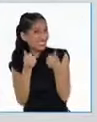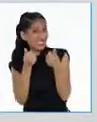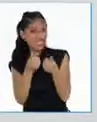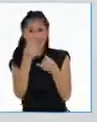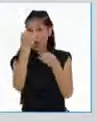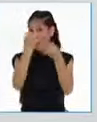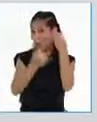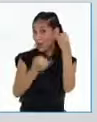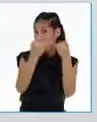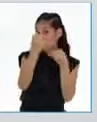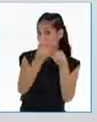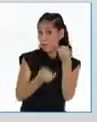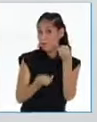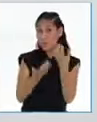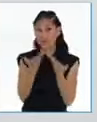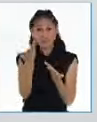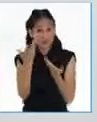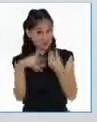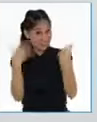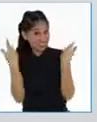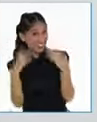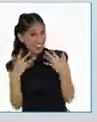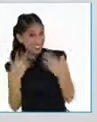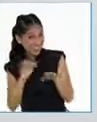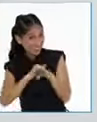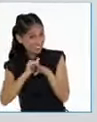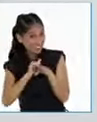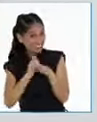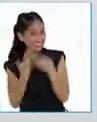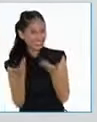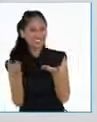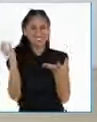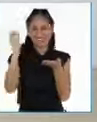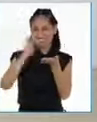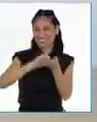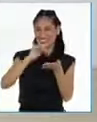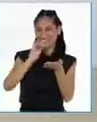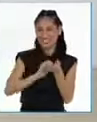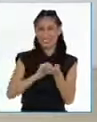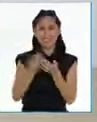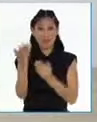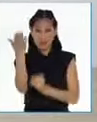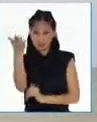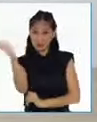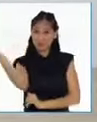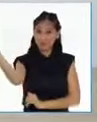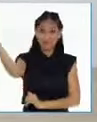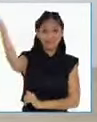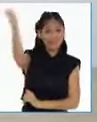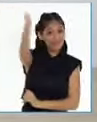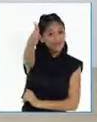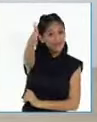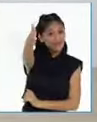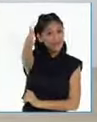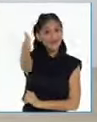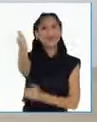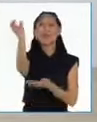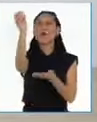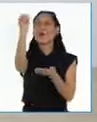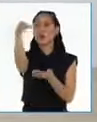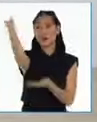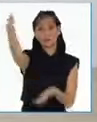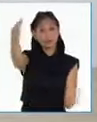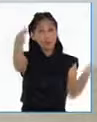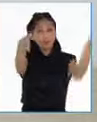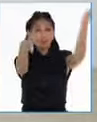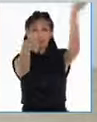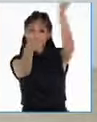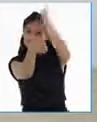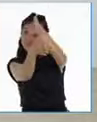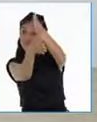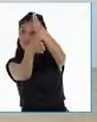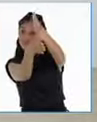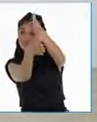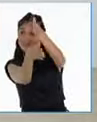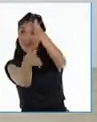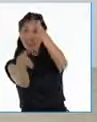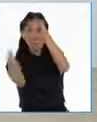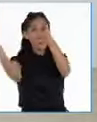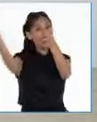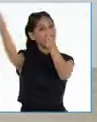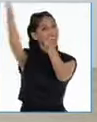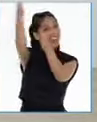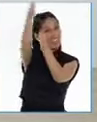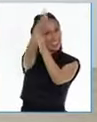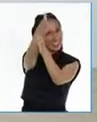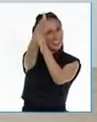parte. ¿Están listos? ¡Muy bien! Cojo derecha, luego voy subiendo izquierda, luego voy